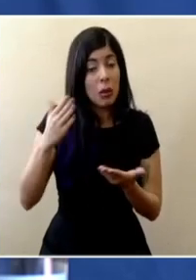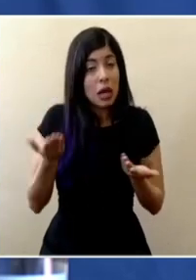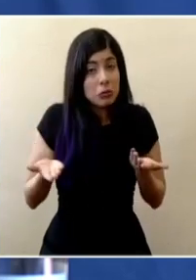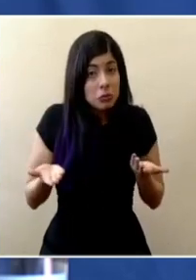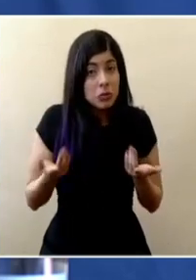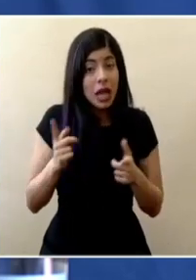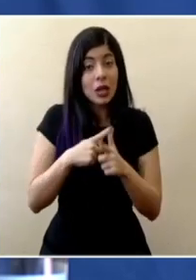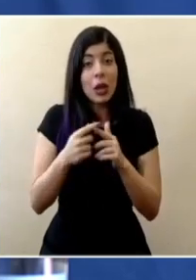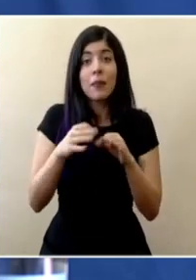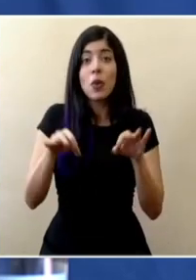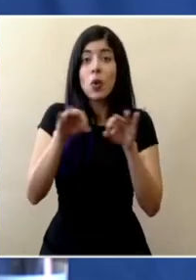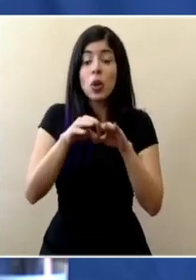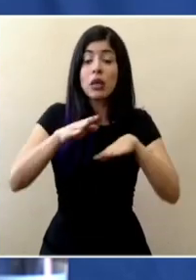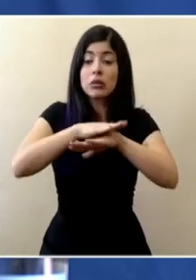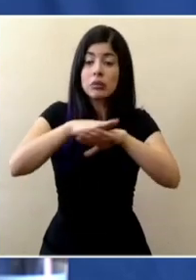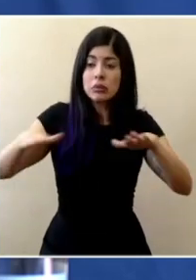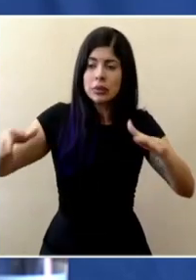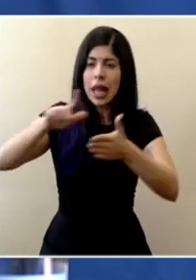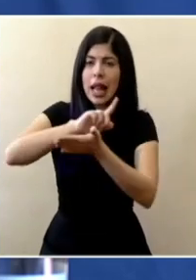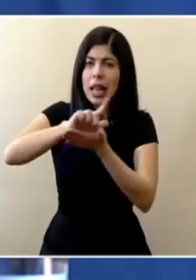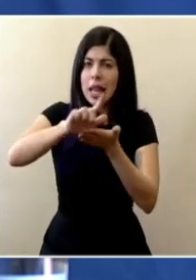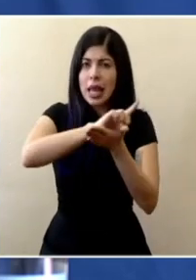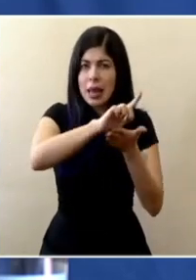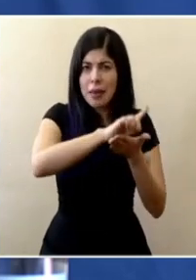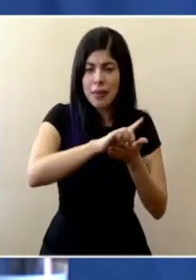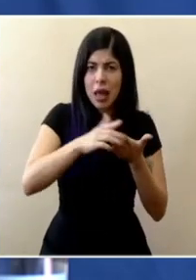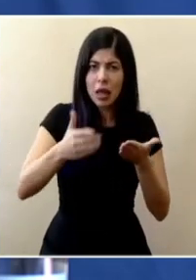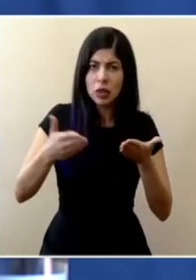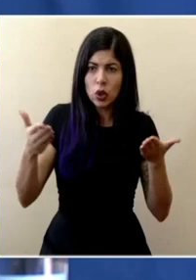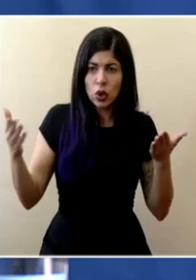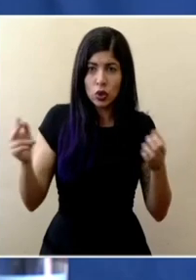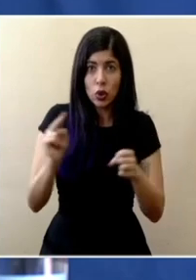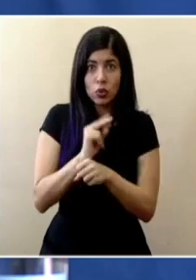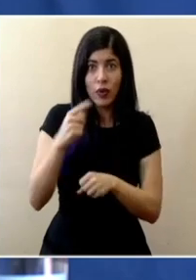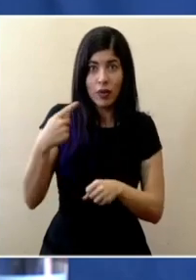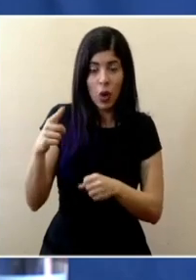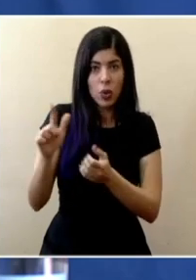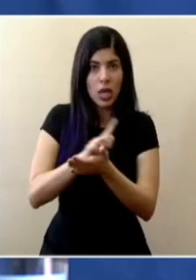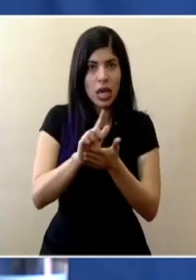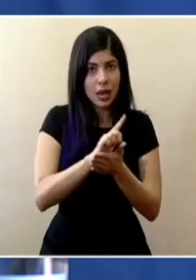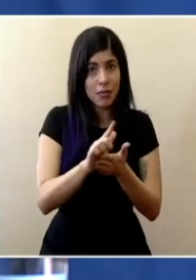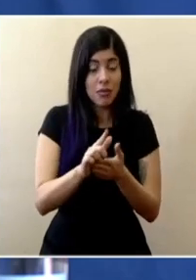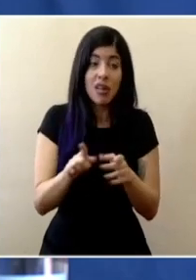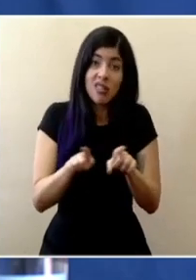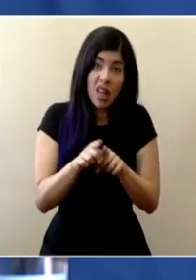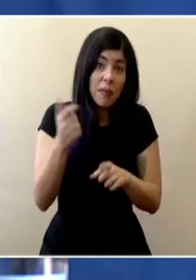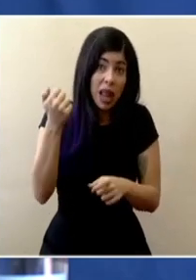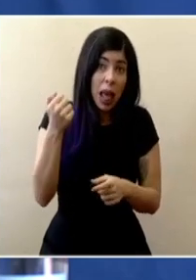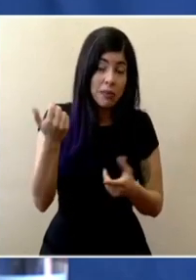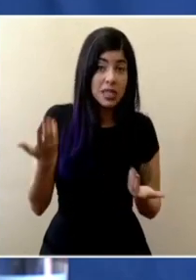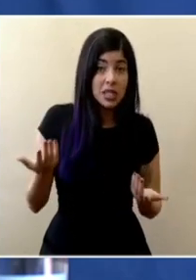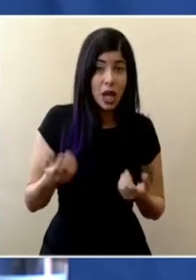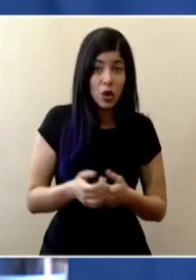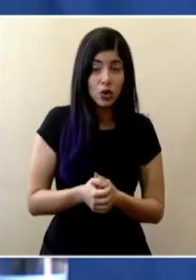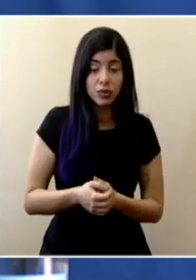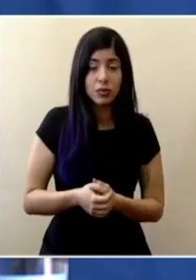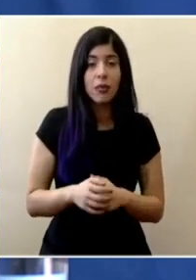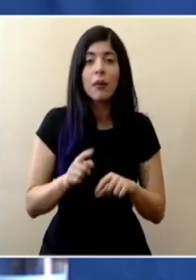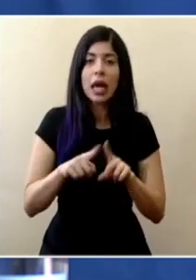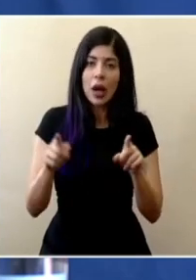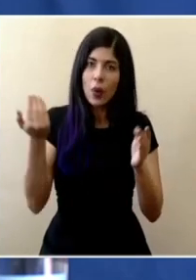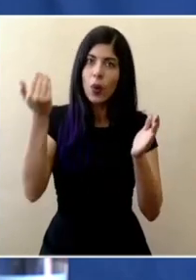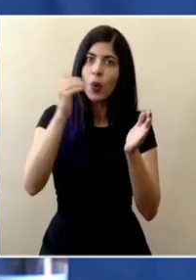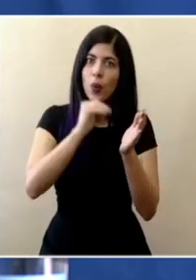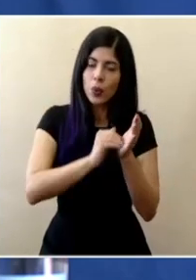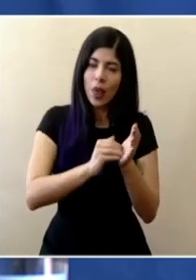importante estar desinfectando las superficies de los objetos que son de uso común incluso lapiceros pero también